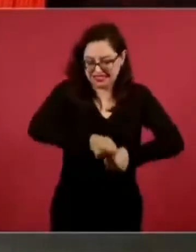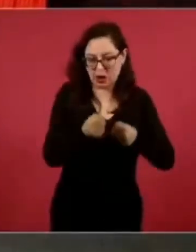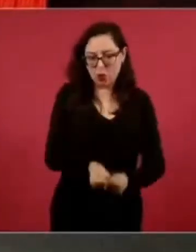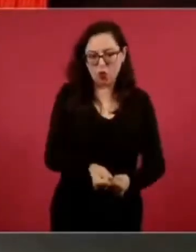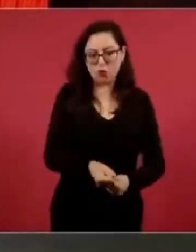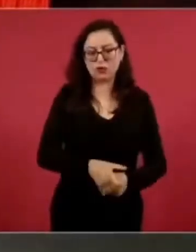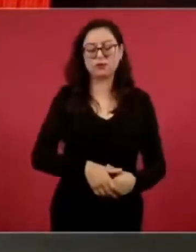Muy bien.